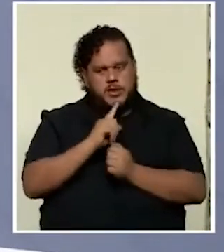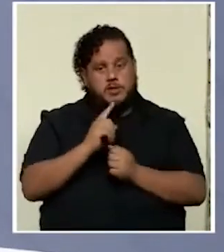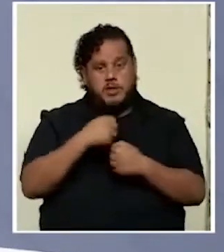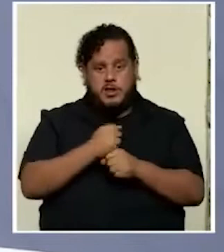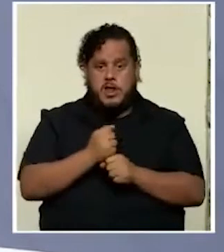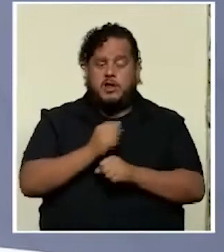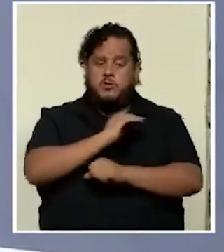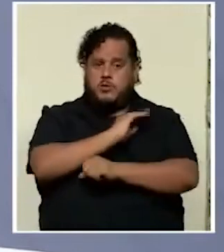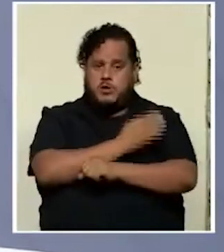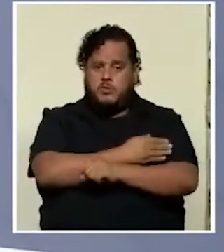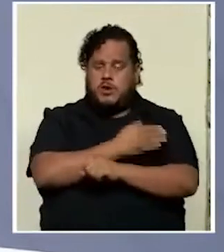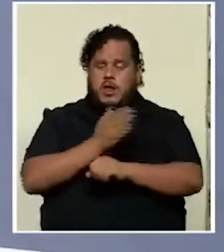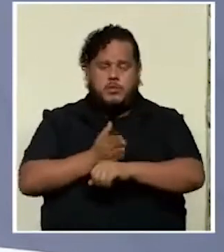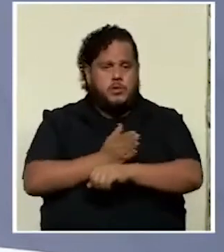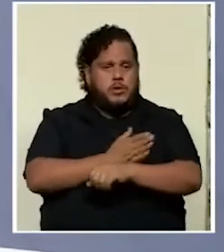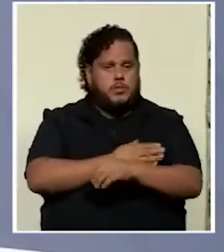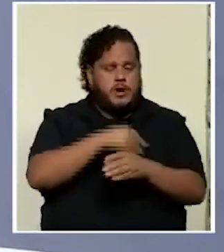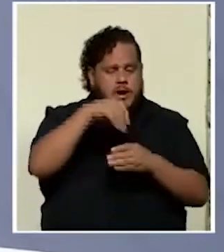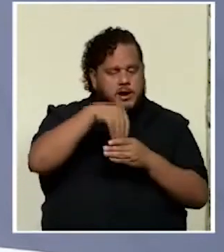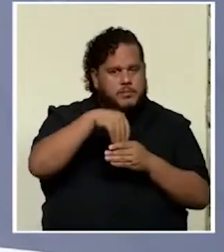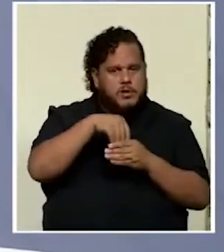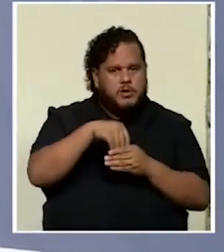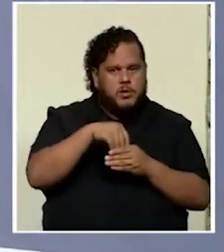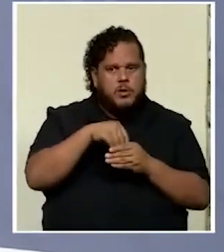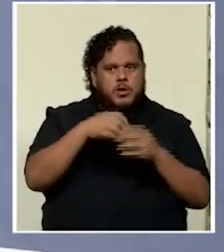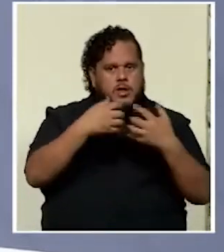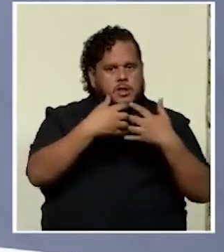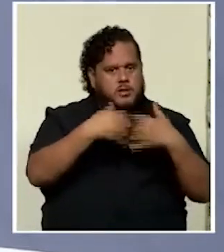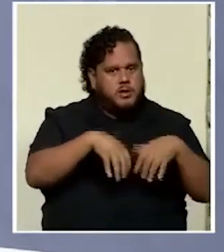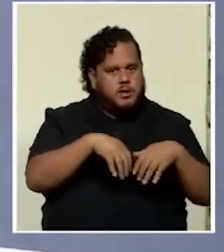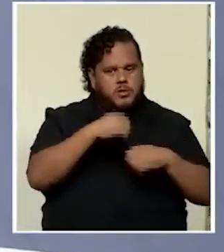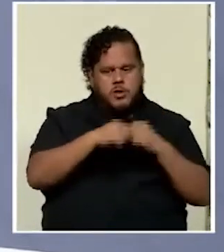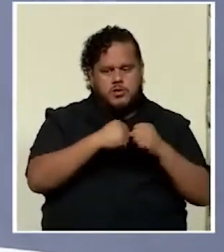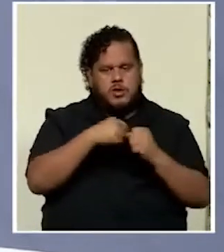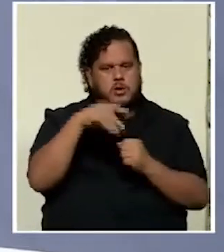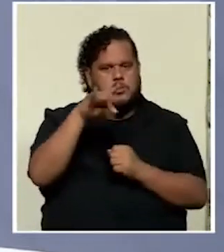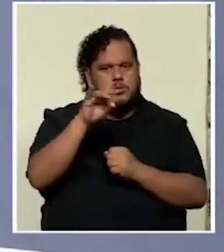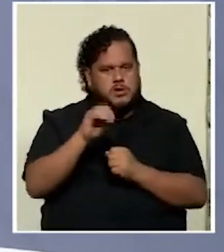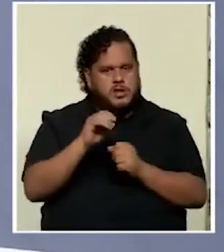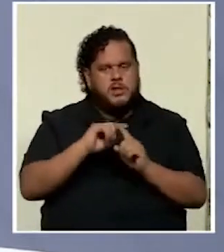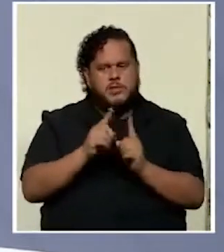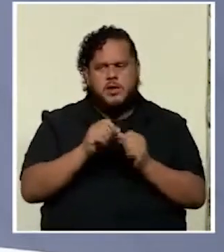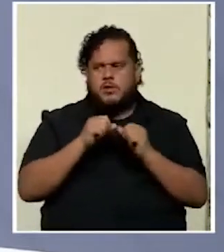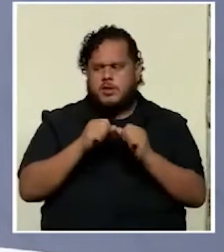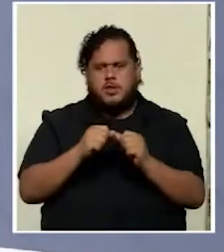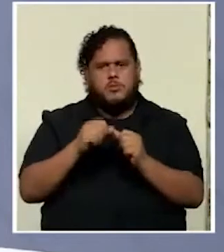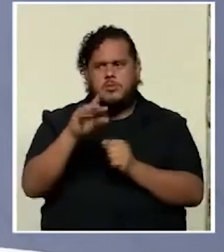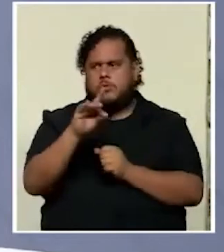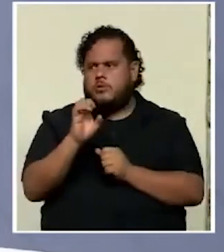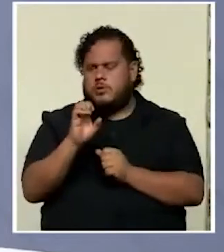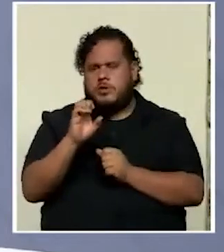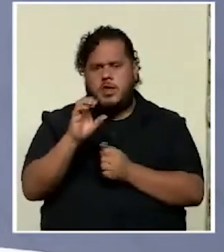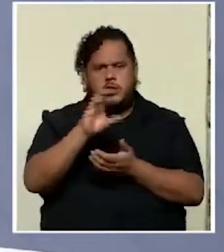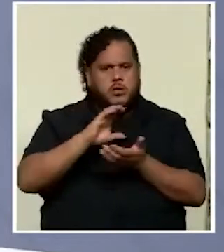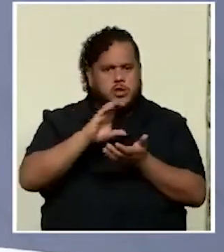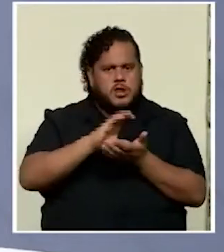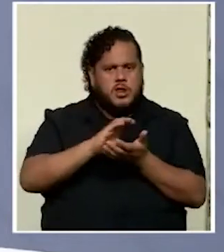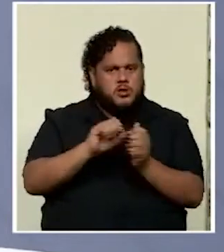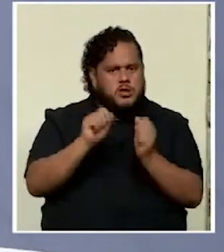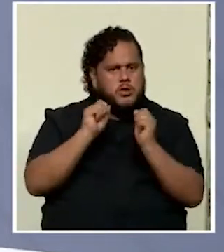ha hecho un esfuerzo por recuperar la inversión que se nos cayó en los años 80 pero seguimos con 800 centros educativos